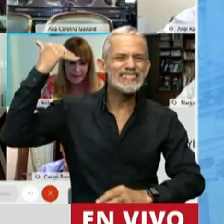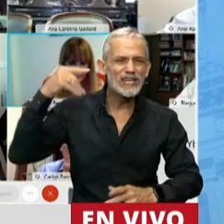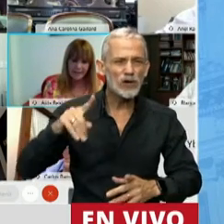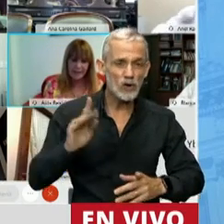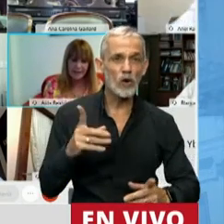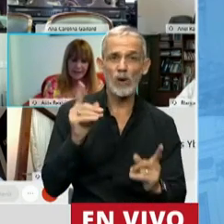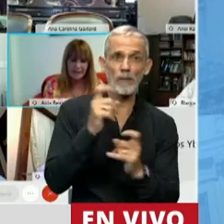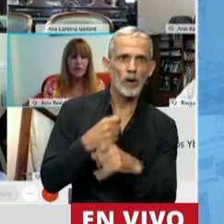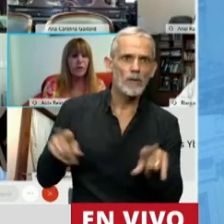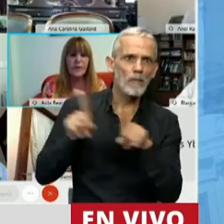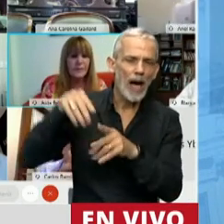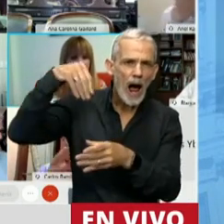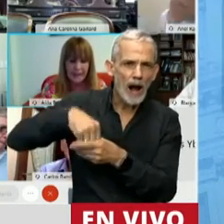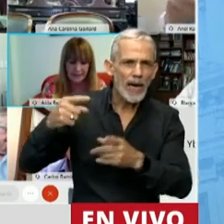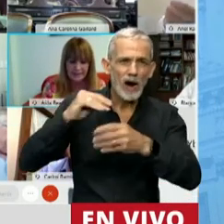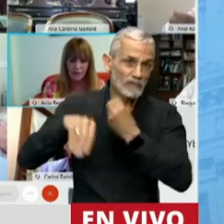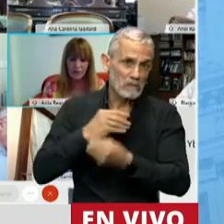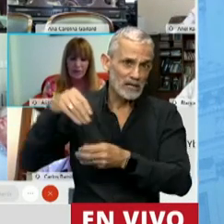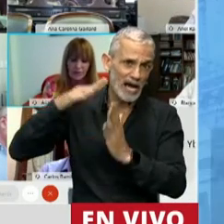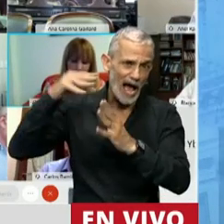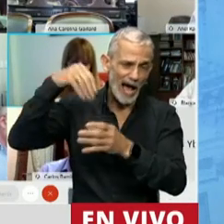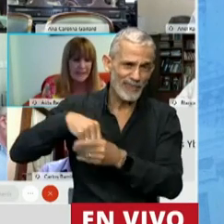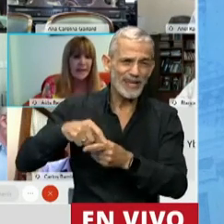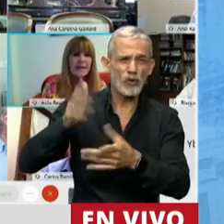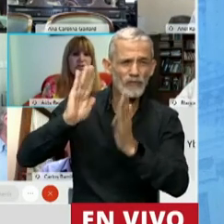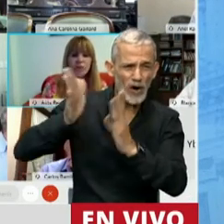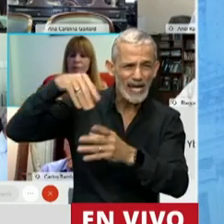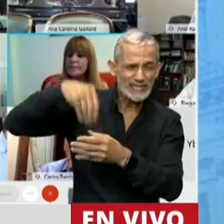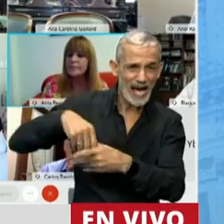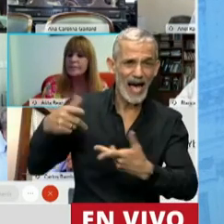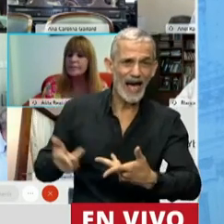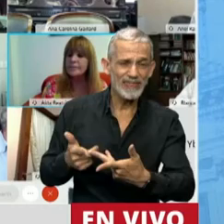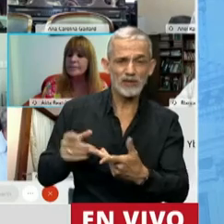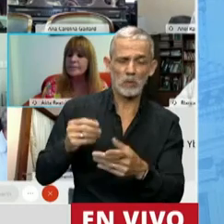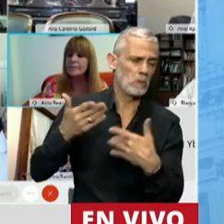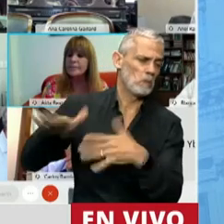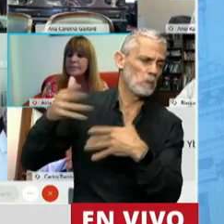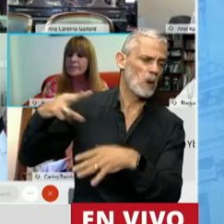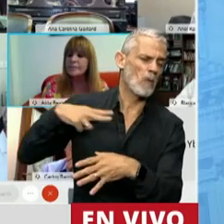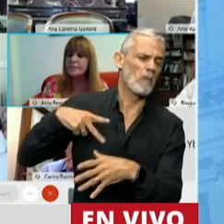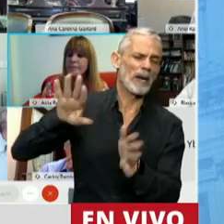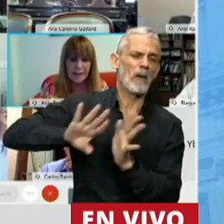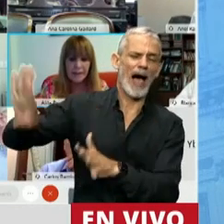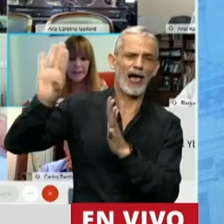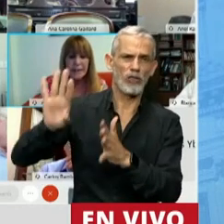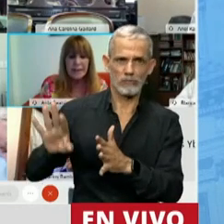problemas de pareja o familiares o de violencia son de índole privada.